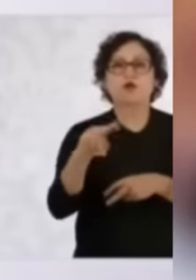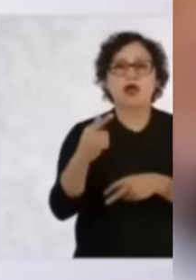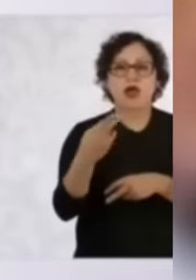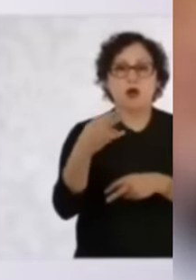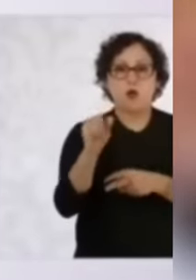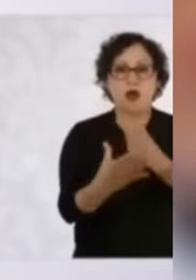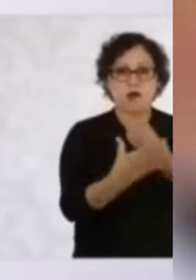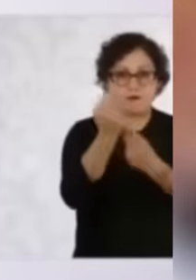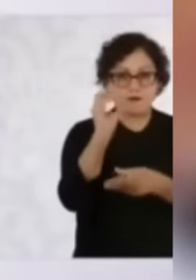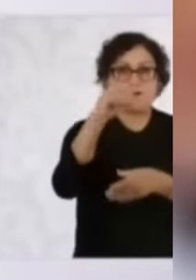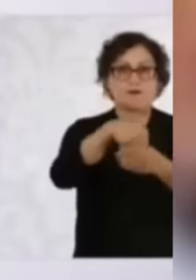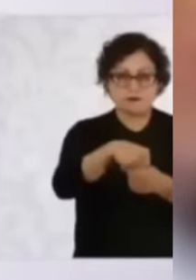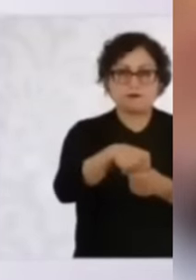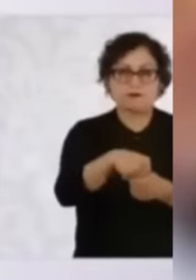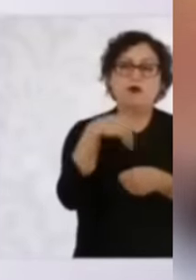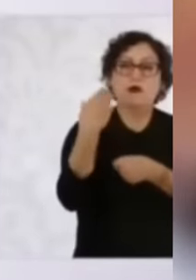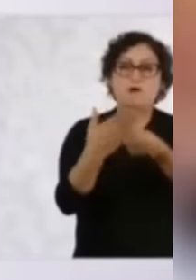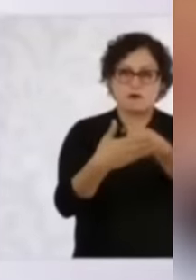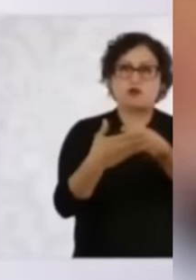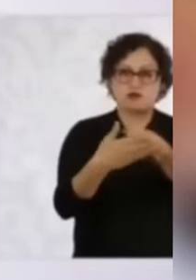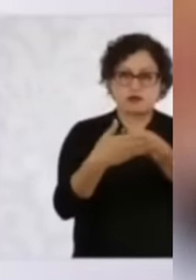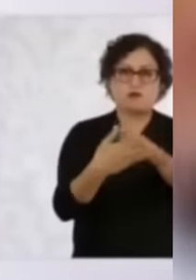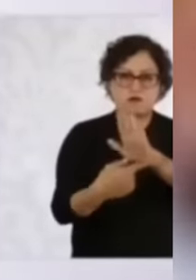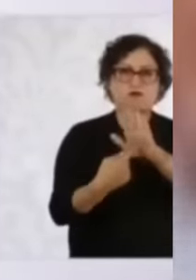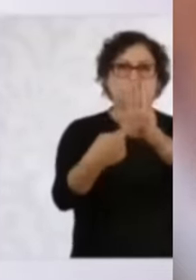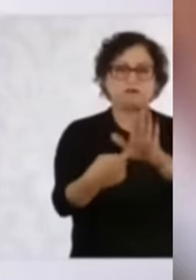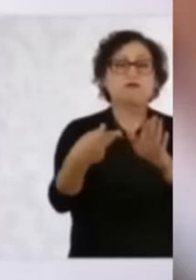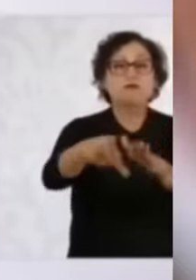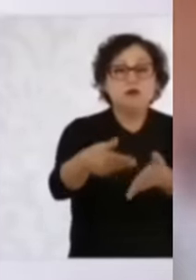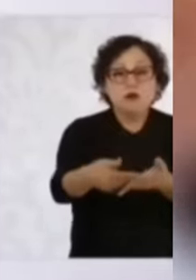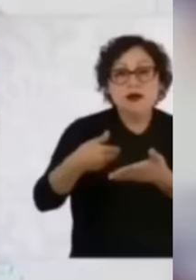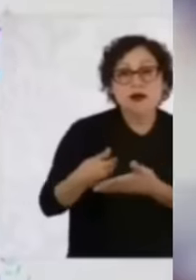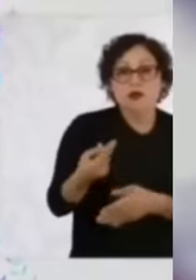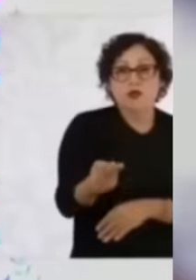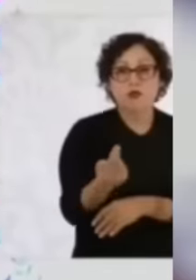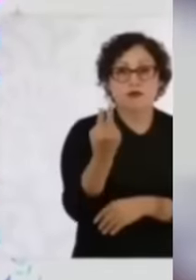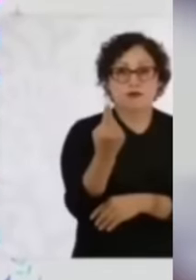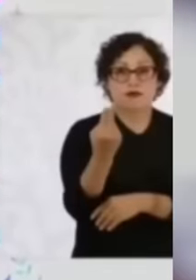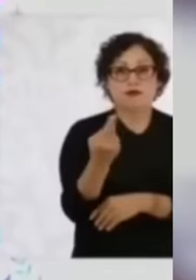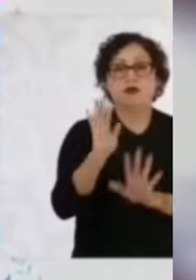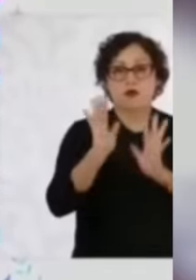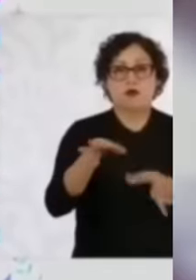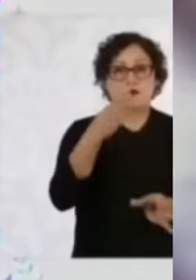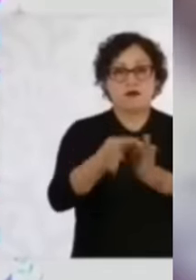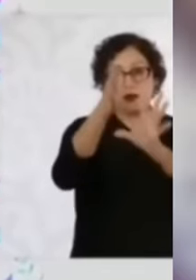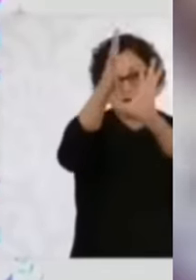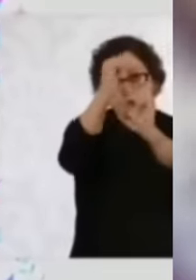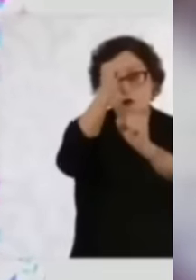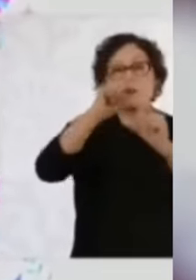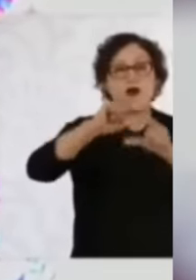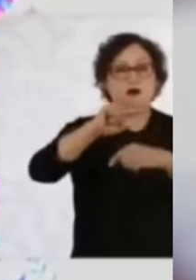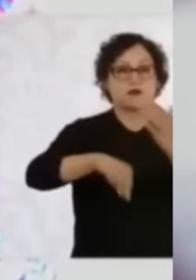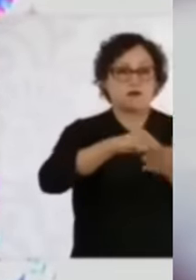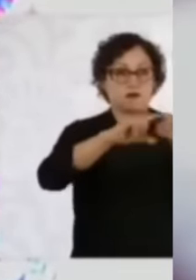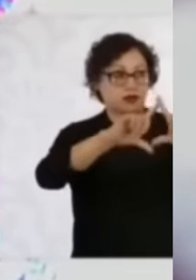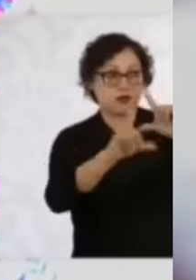El 25 previo se va a presentar aquí, pero el 25 de noviembre tenemos un acuerdo nacional por el uso eficiente